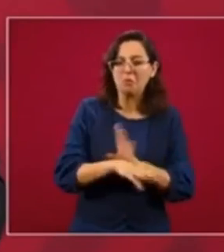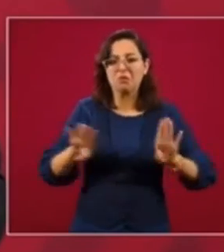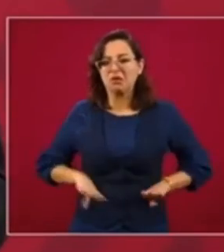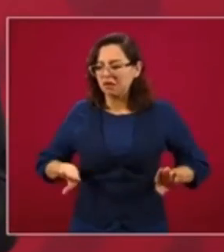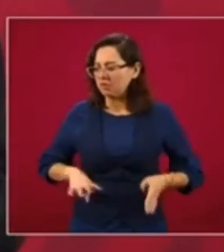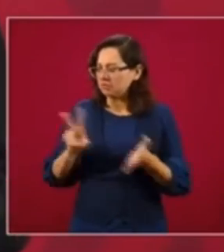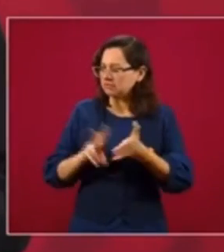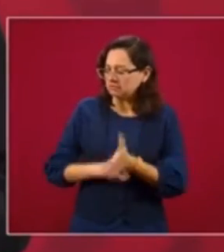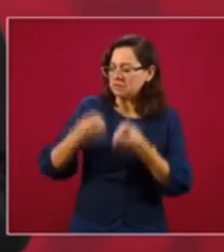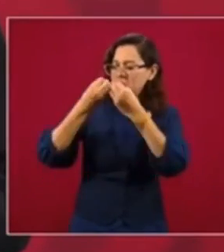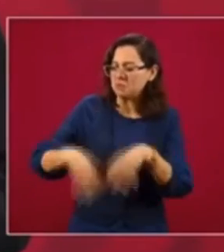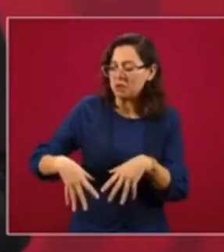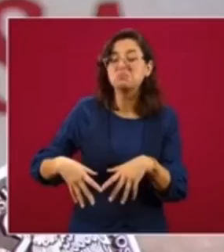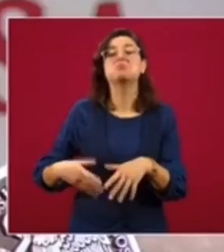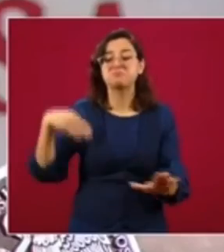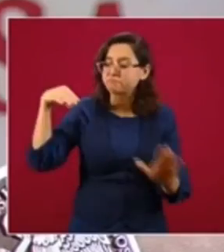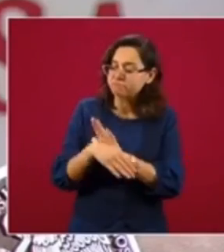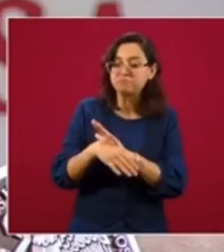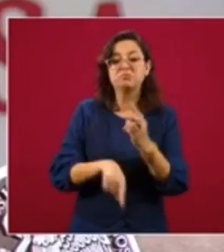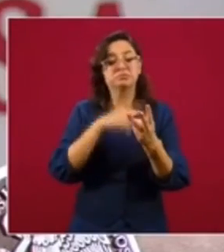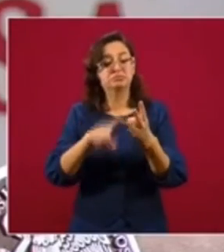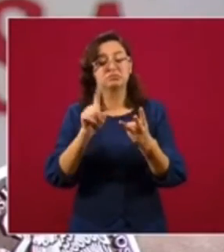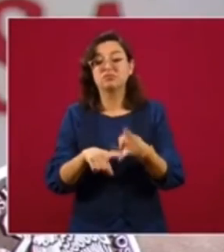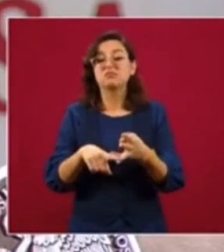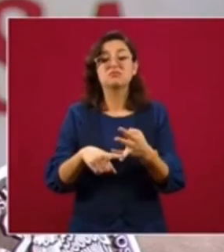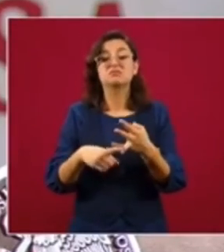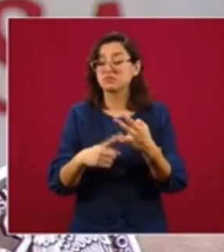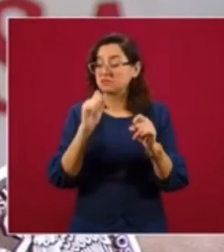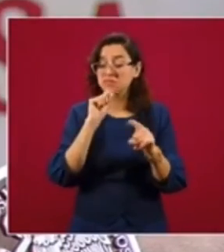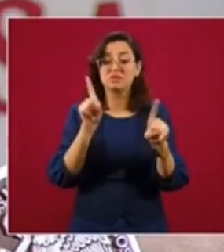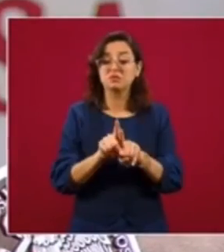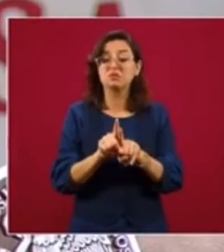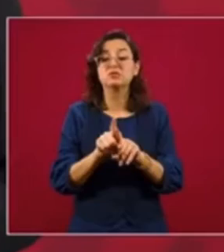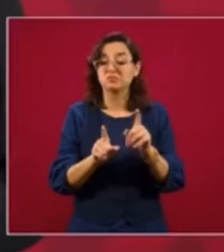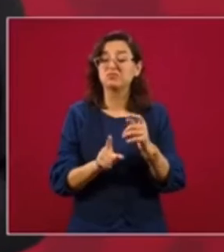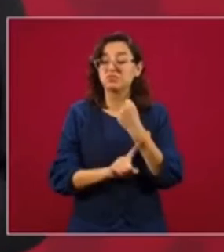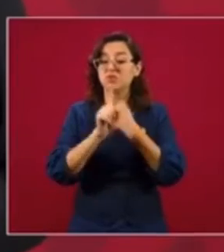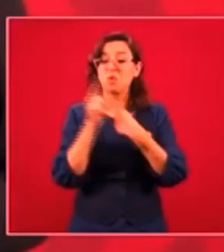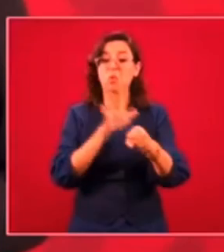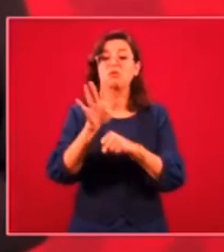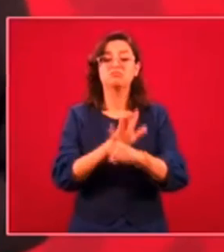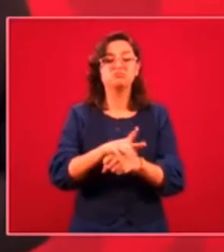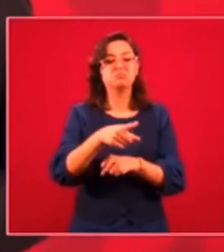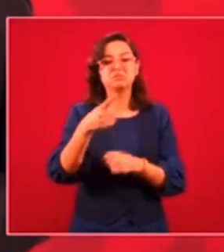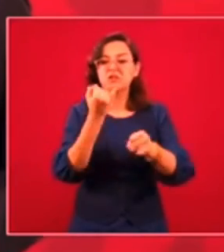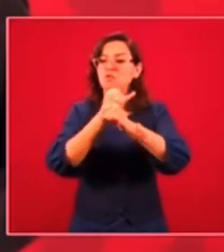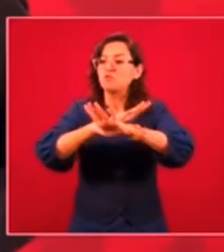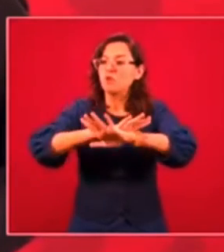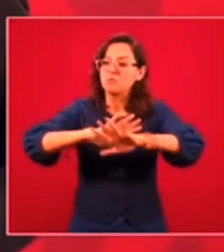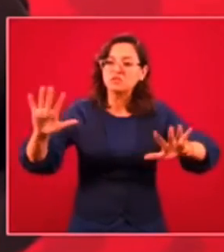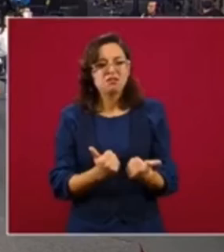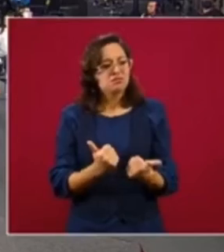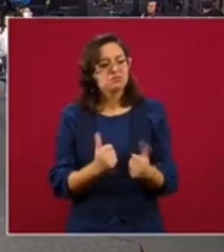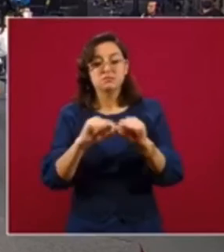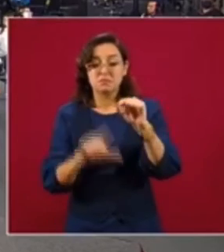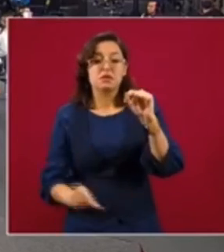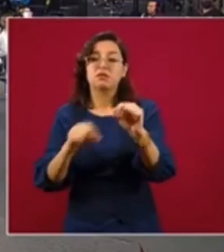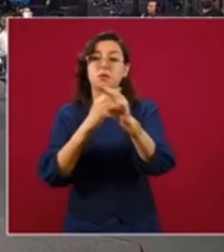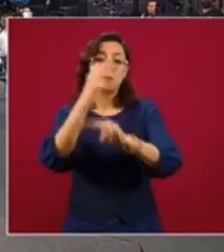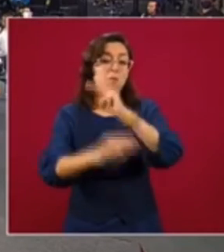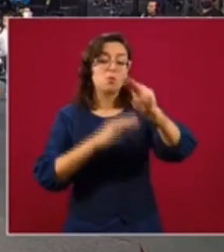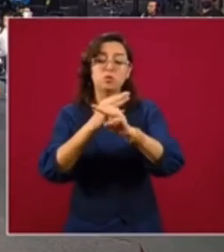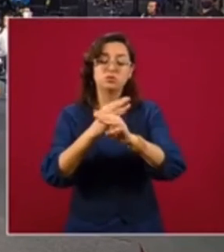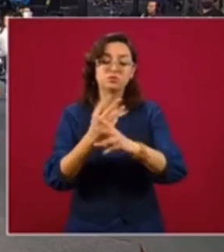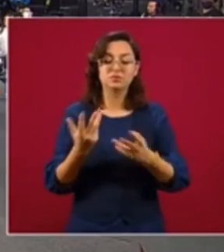crisis también por la falta de ética en el manejo de la información. En México y en México mundo, los